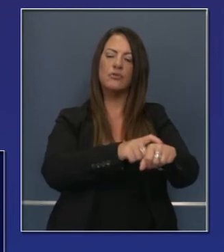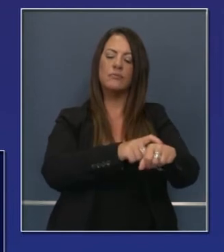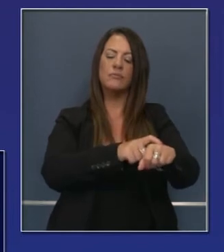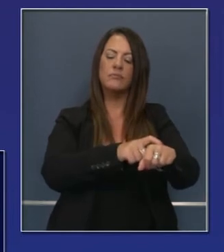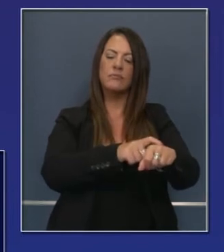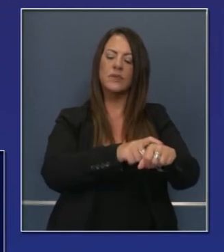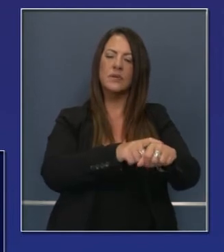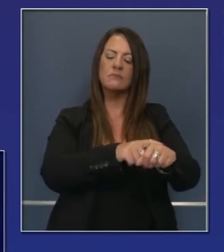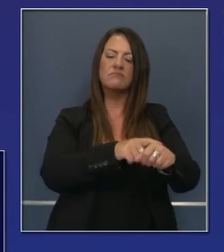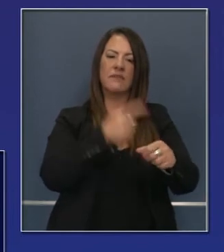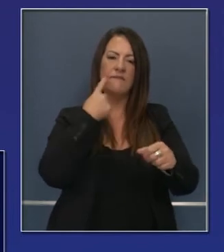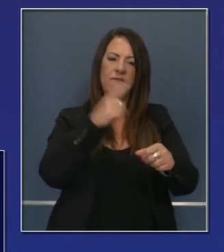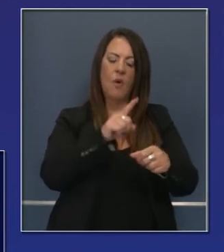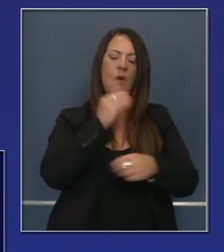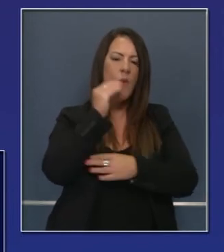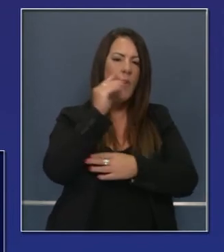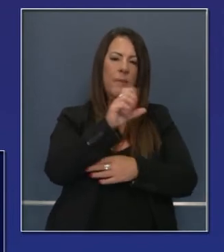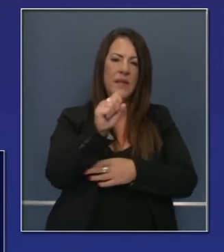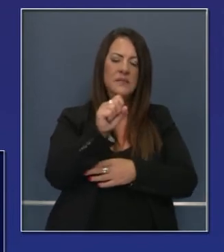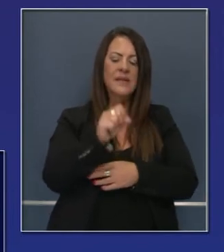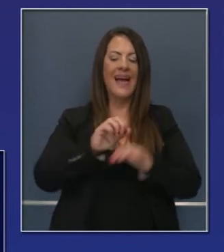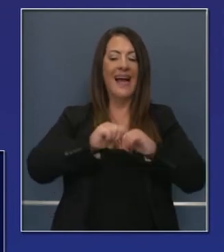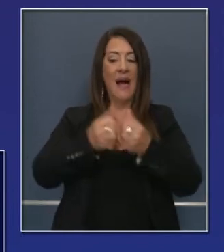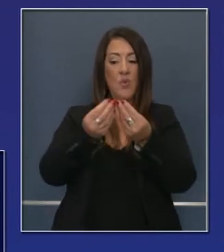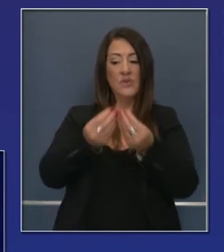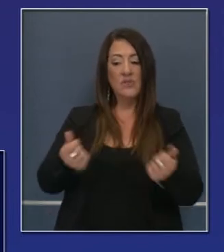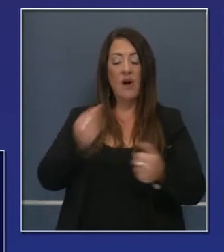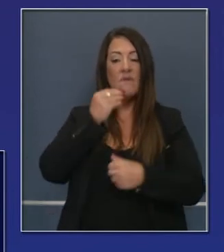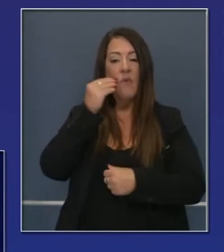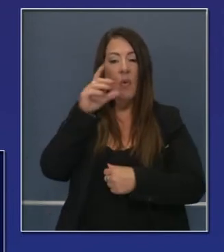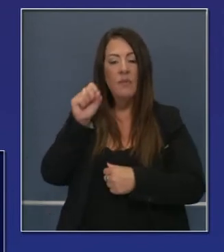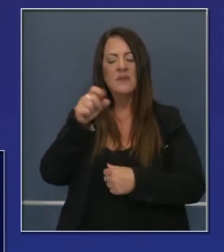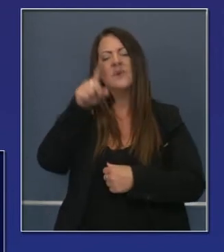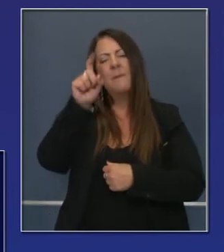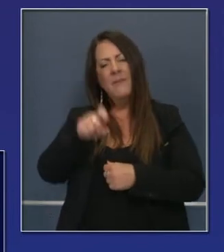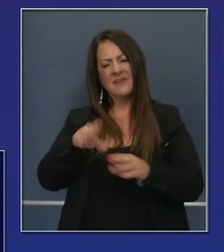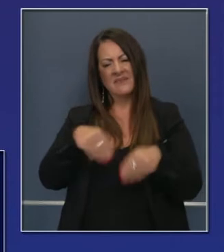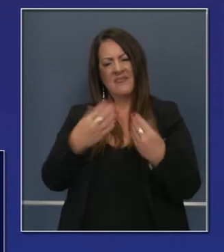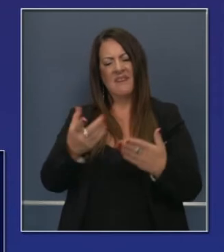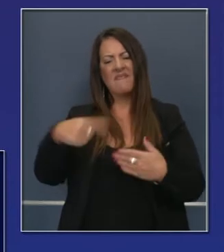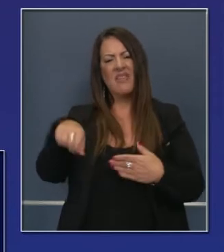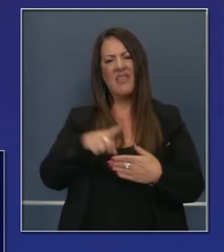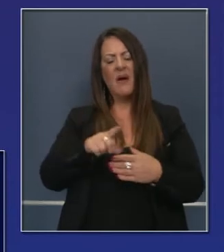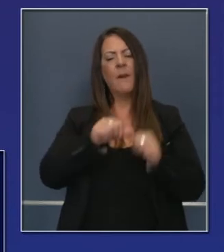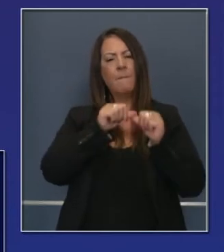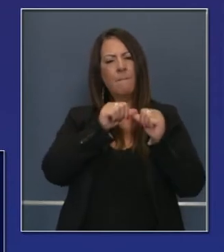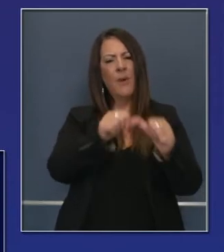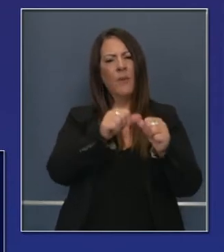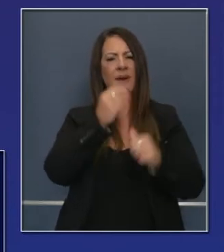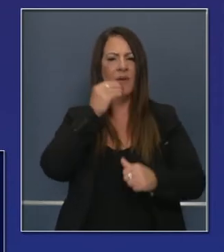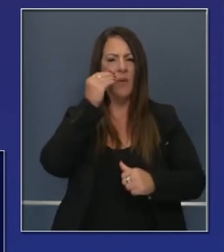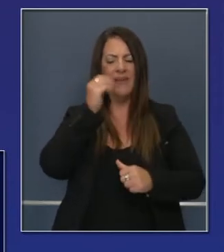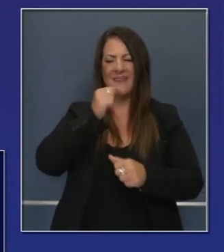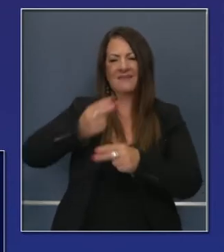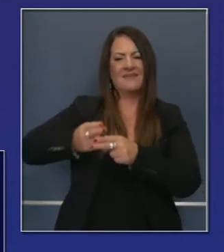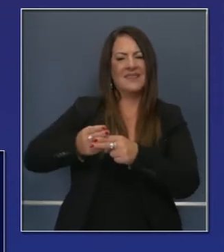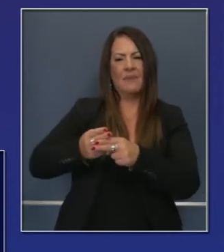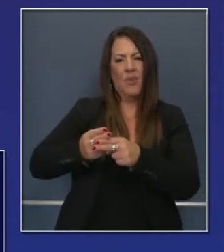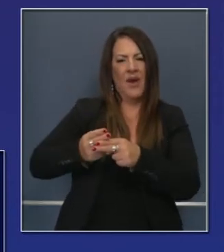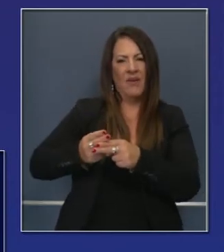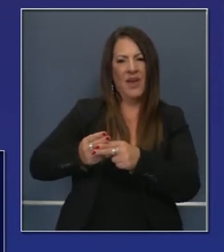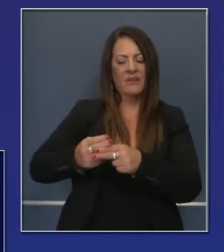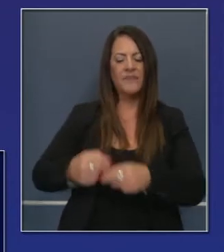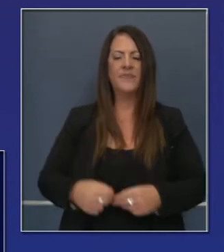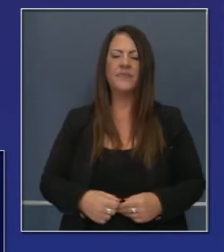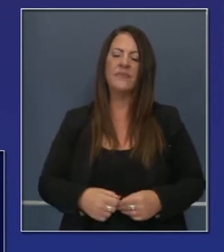creí por mucho tiempo, sigo creyendo que el problema de los desalojados se resuelve apoyando la vivienda permanente. Y muchas veces he